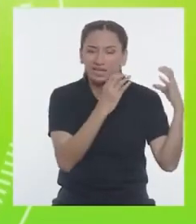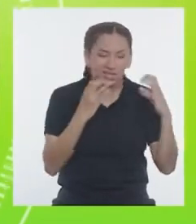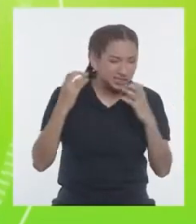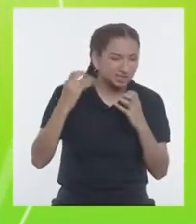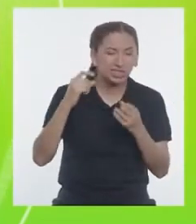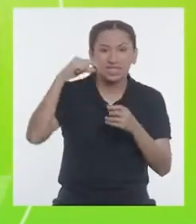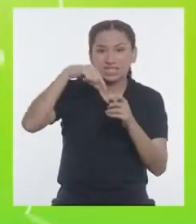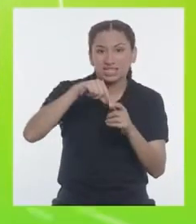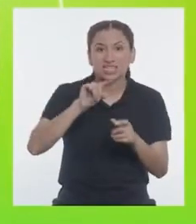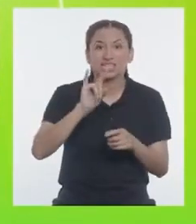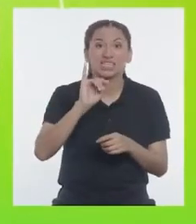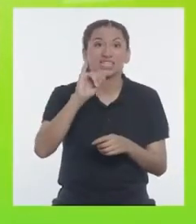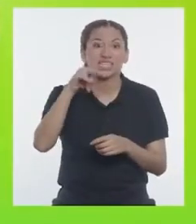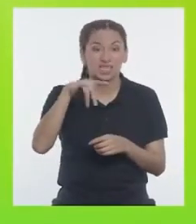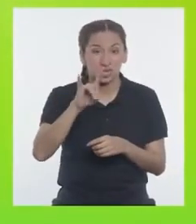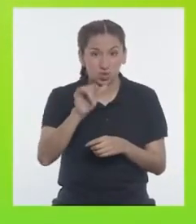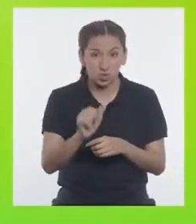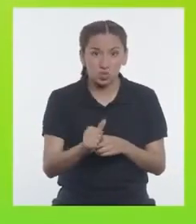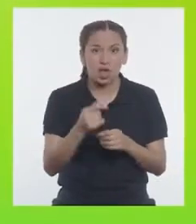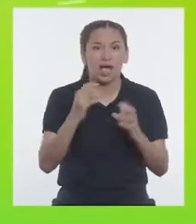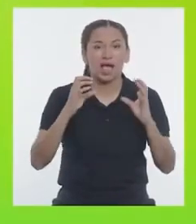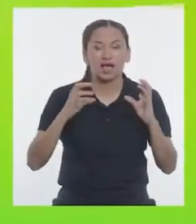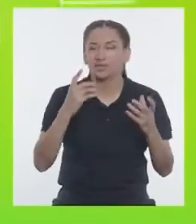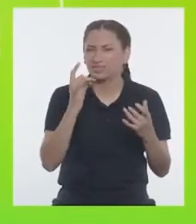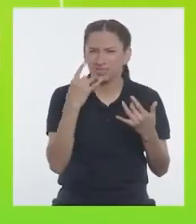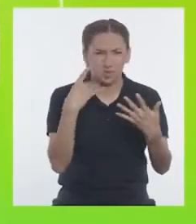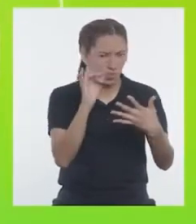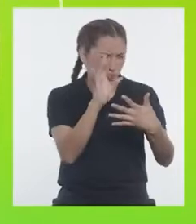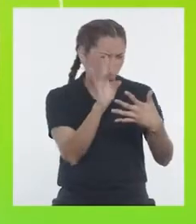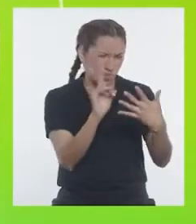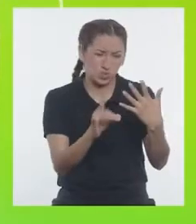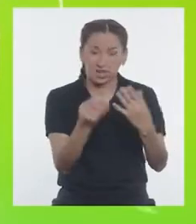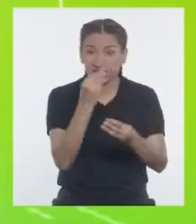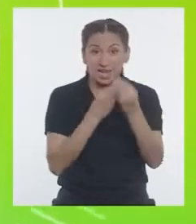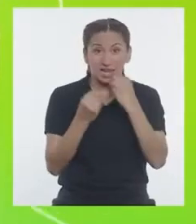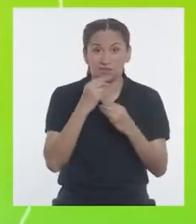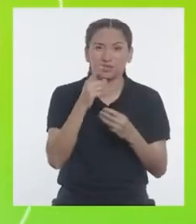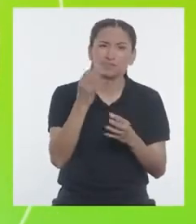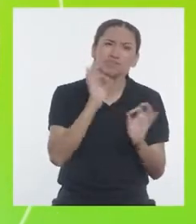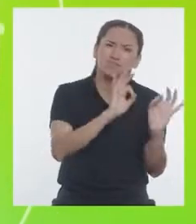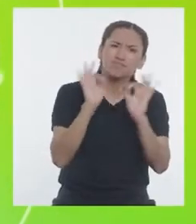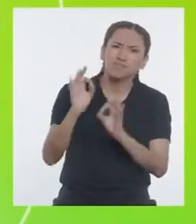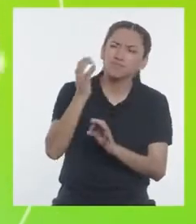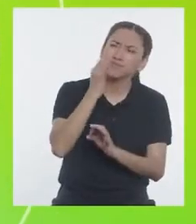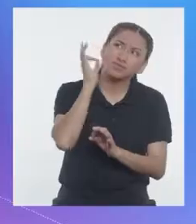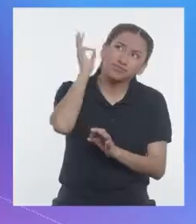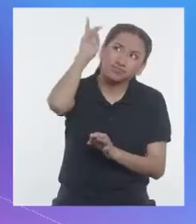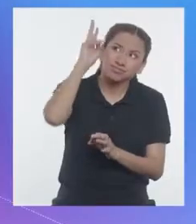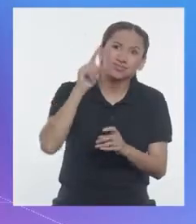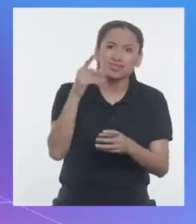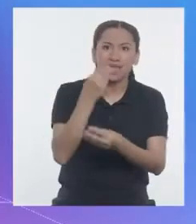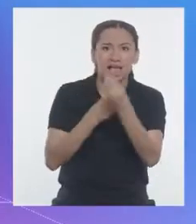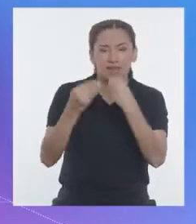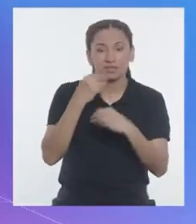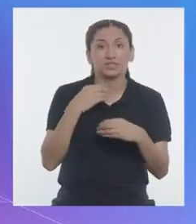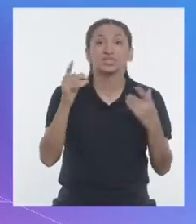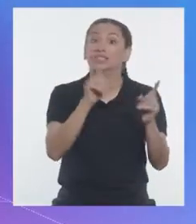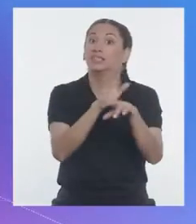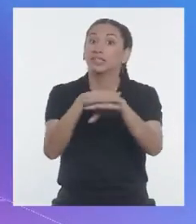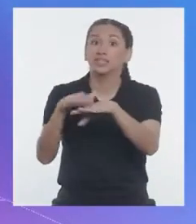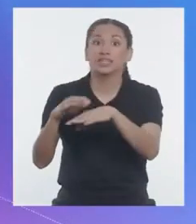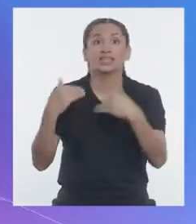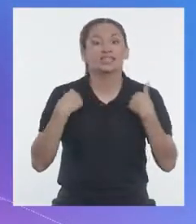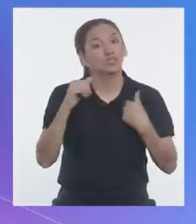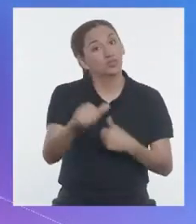maní y quinoa, ¿qué es lo que sembraban los incas y qué sigue siendo parte de nuestra dieta diaria? Chicas, tenemos otra